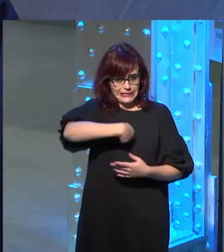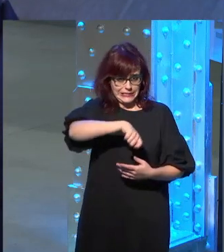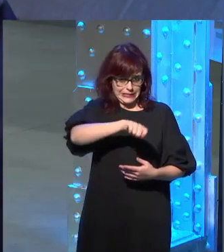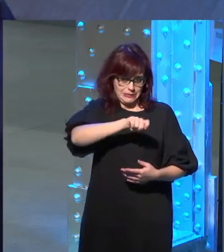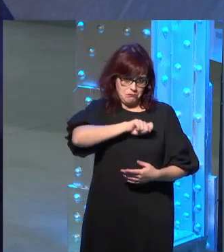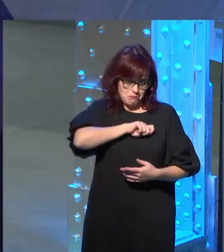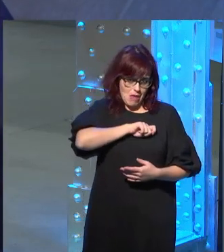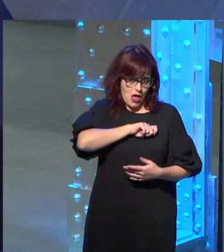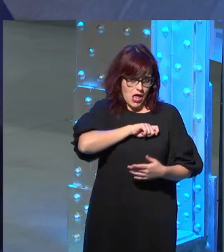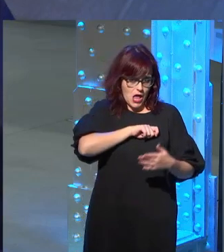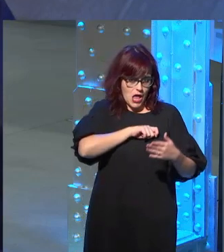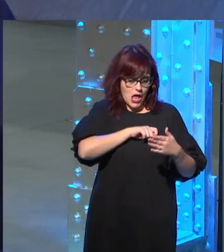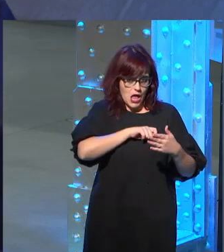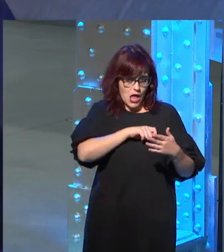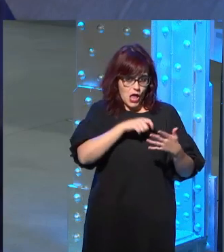viajé